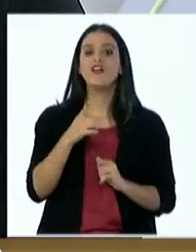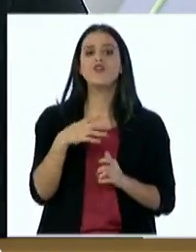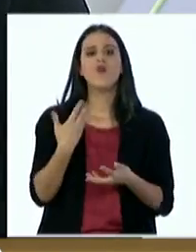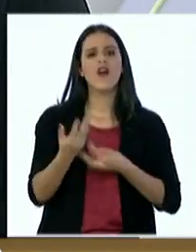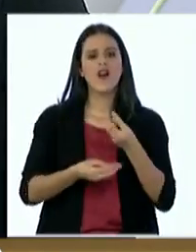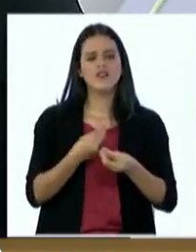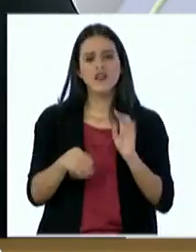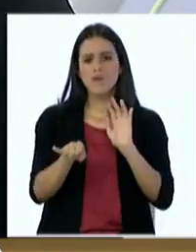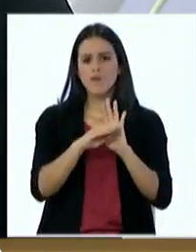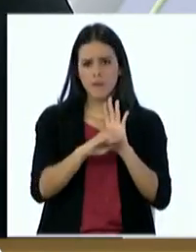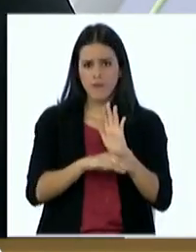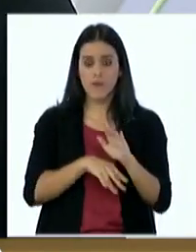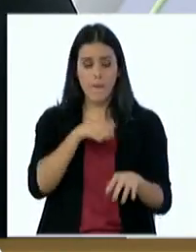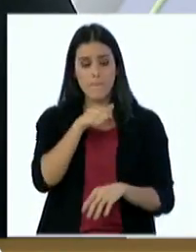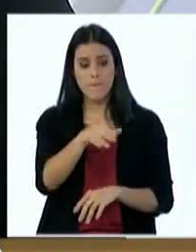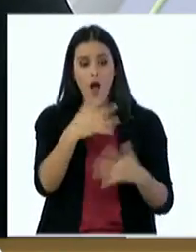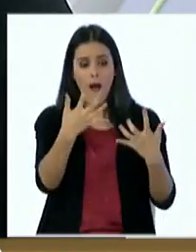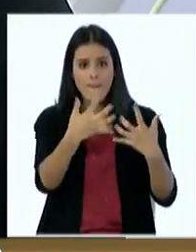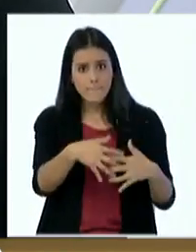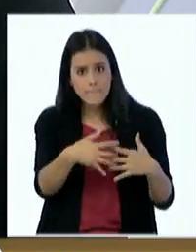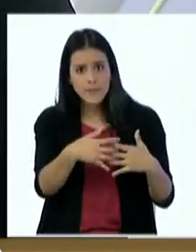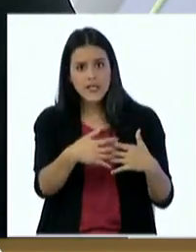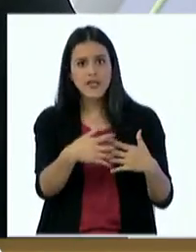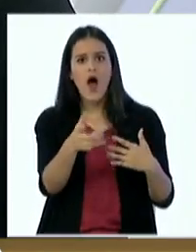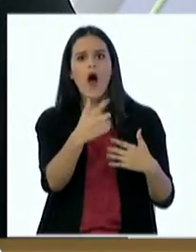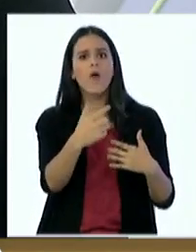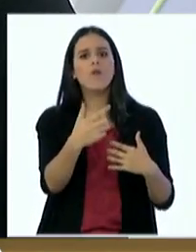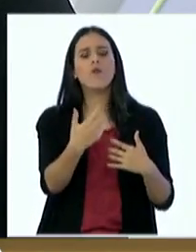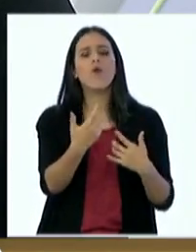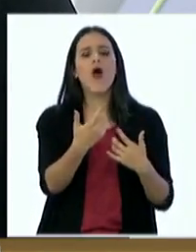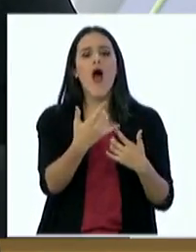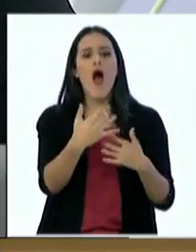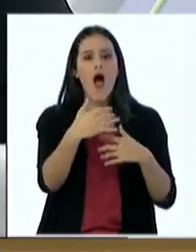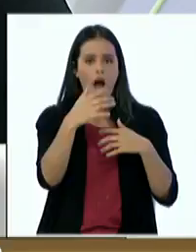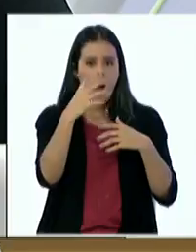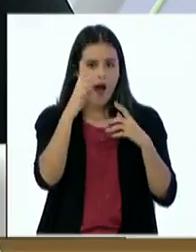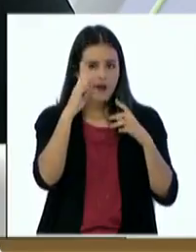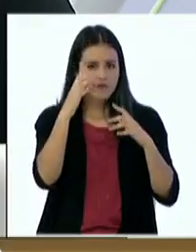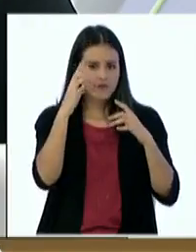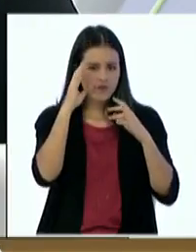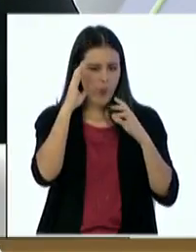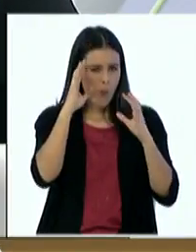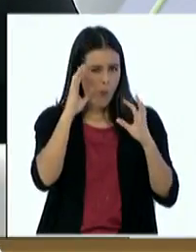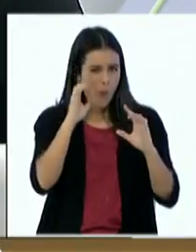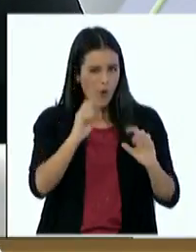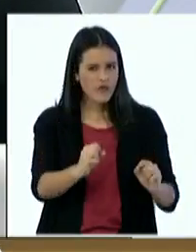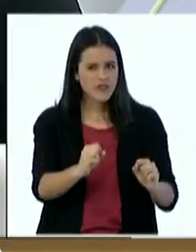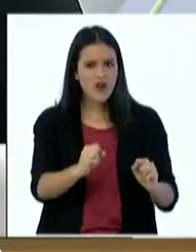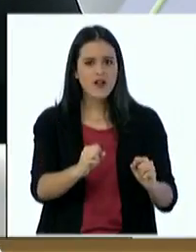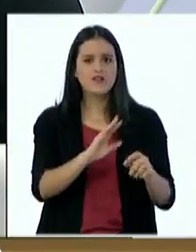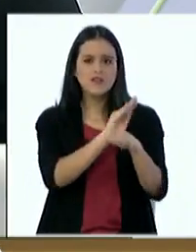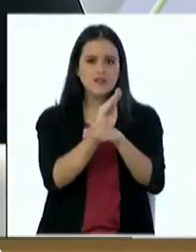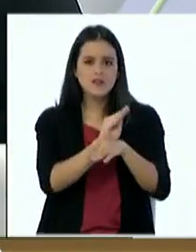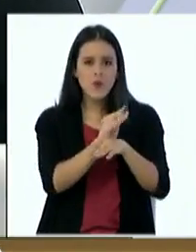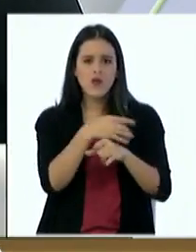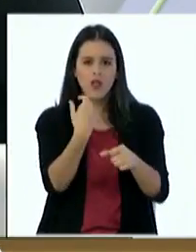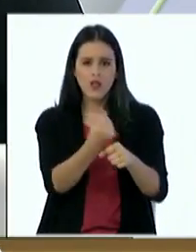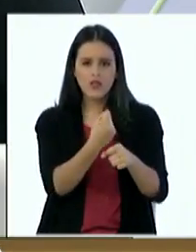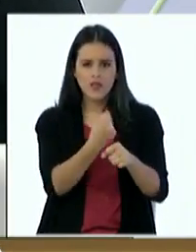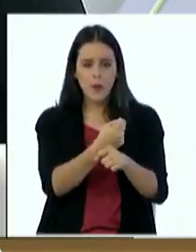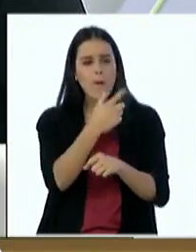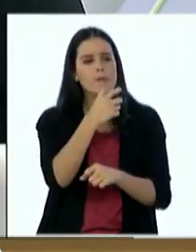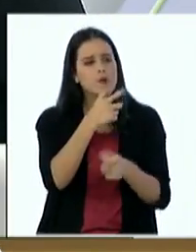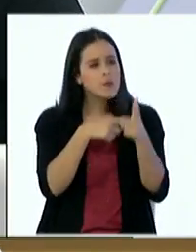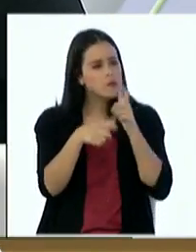de acudir a su empresa, a su asesor de seguridad y salud laboral para que le dé las pautas para hacer